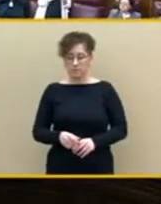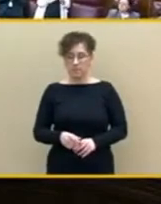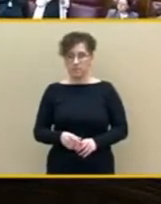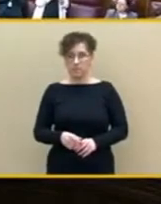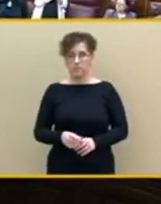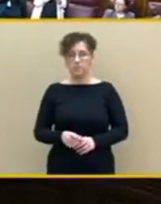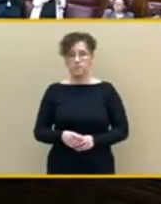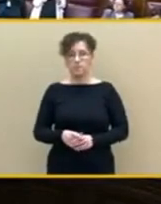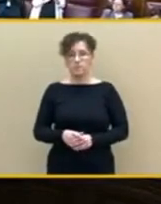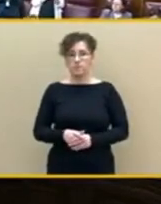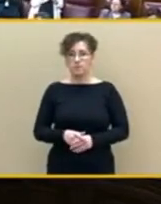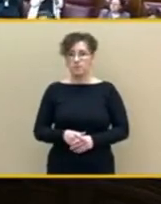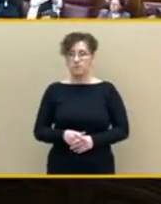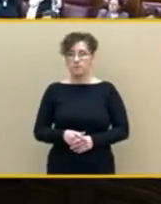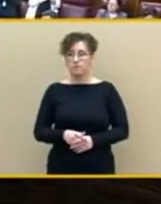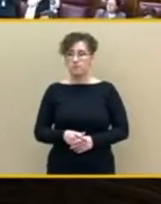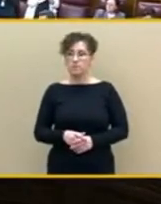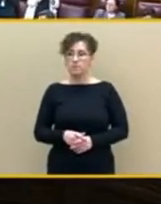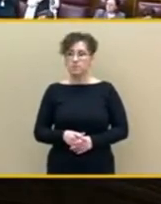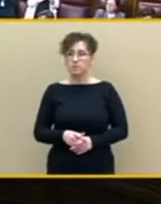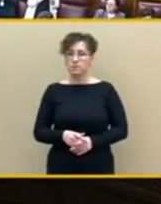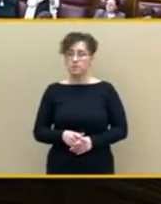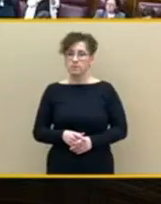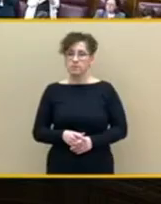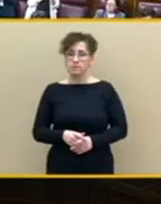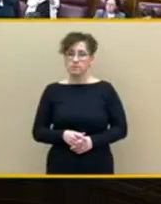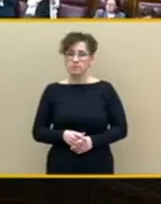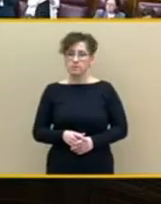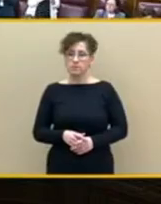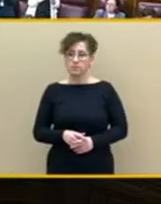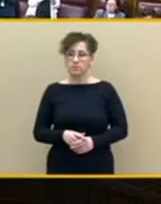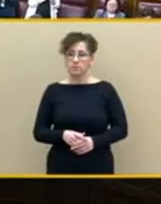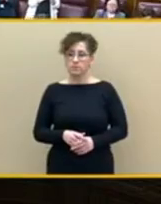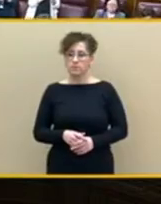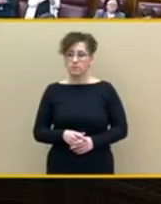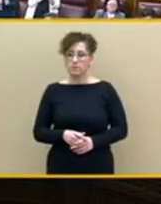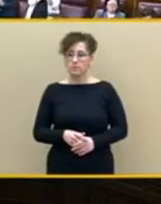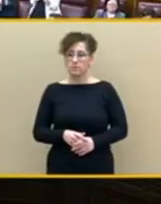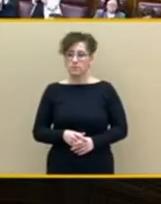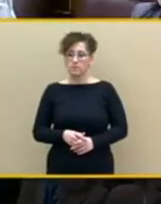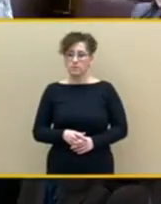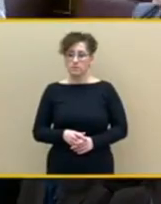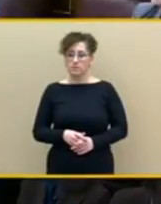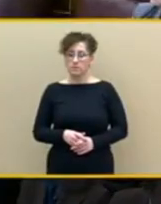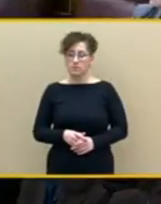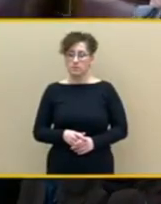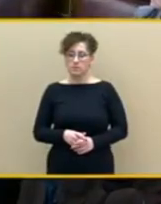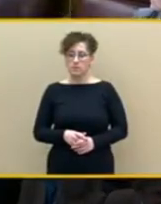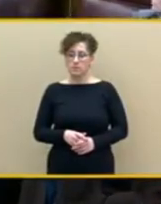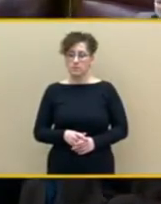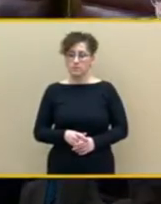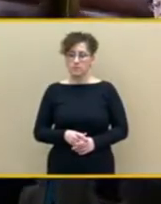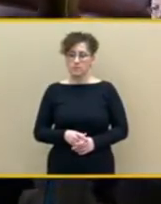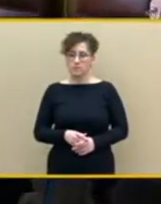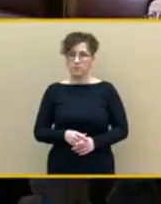no tiene sentido en año electoral y a dos meses de unas elecciones autonómicas y locales hacer una